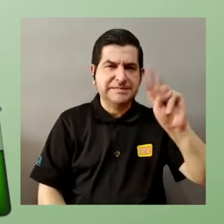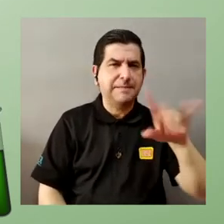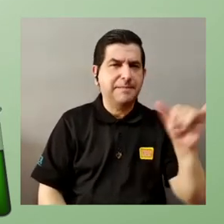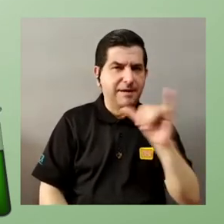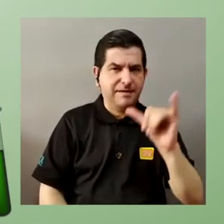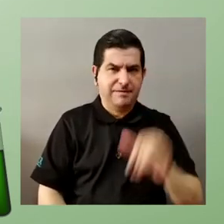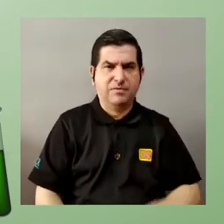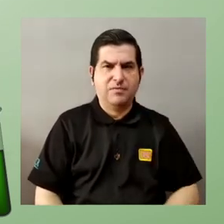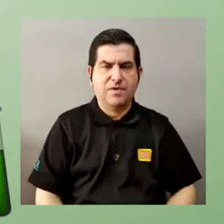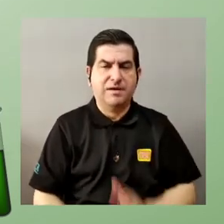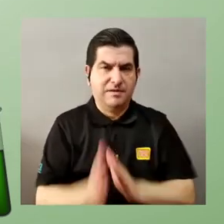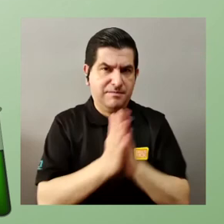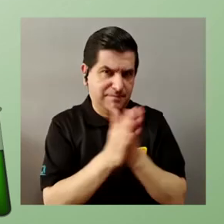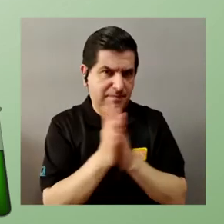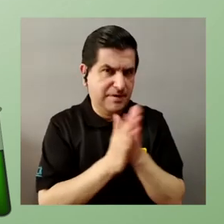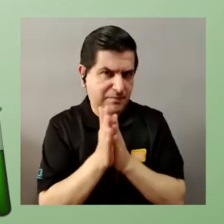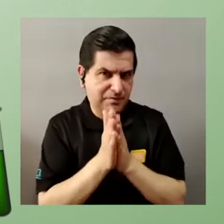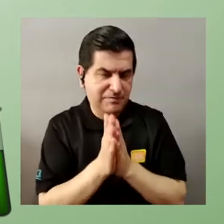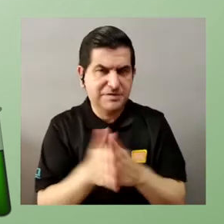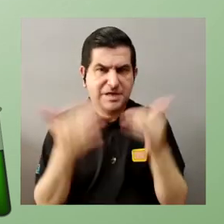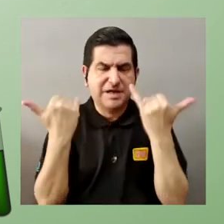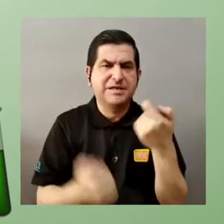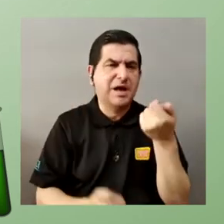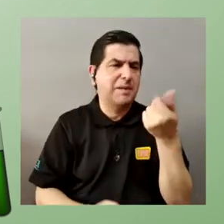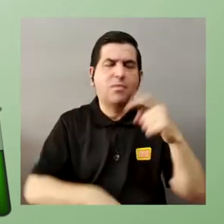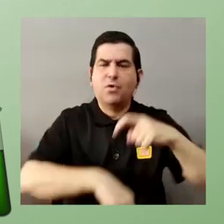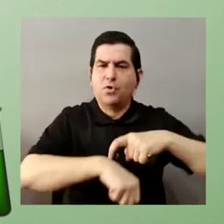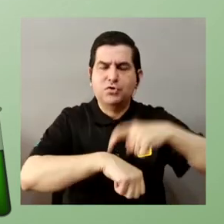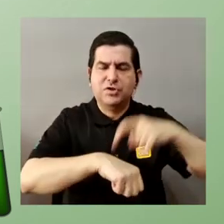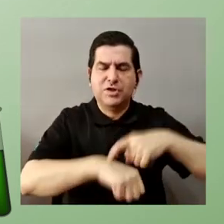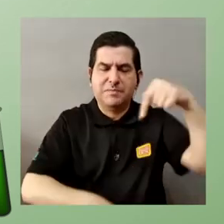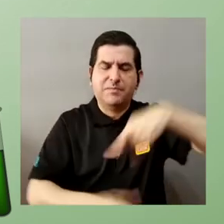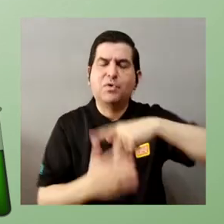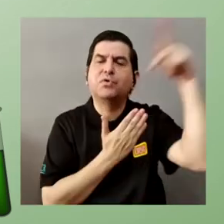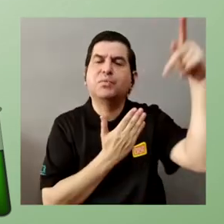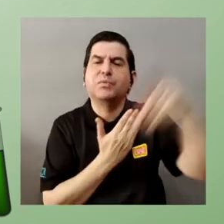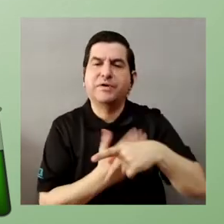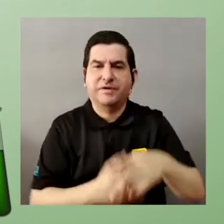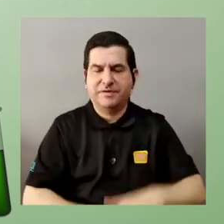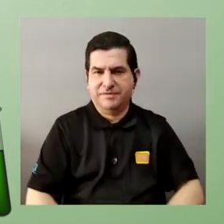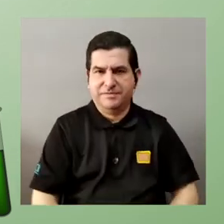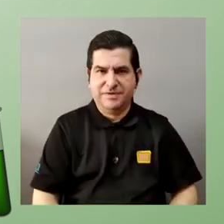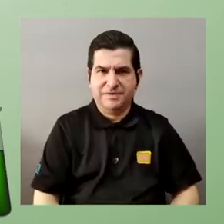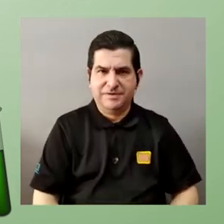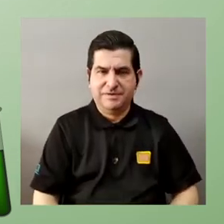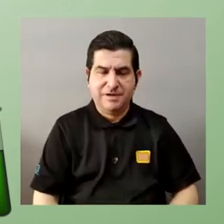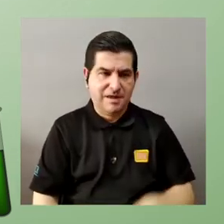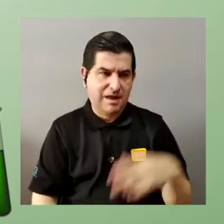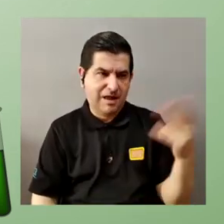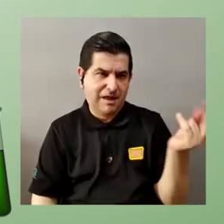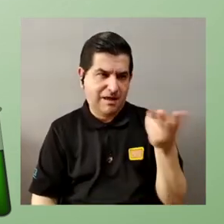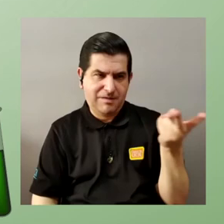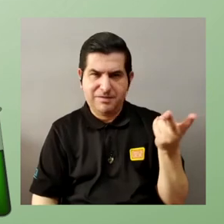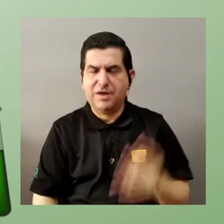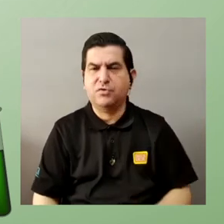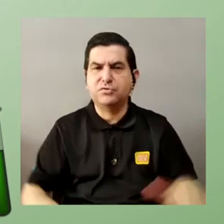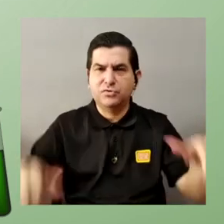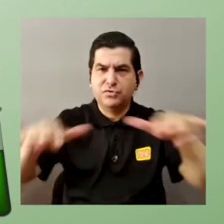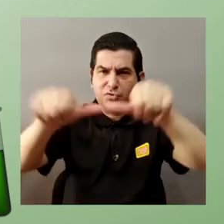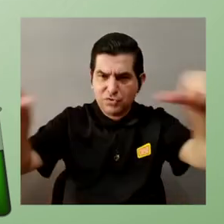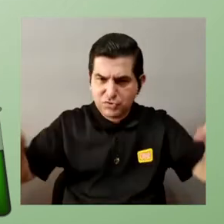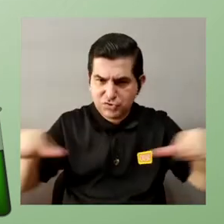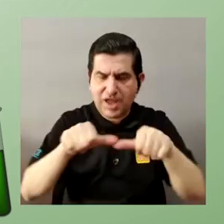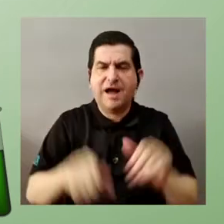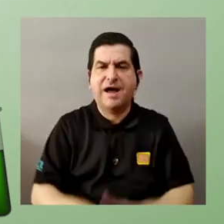samaria también aprovechando ya nos queda un poco minutos de esta de esta emisión entre los dos podríamos